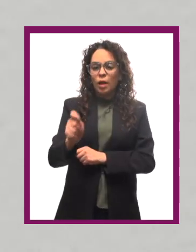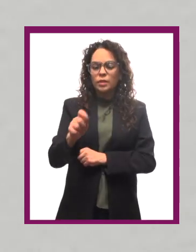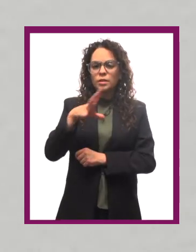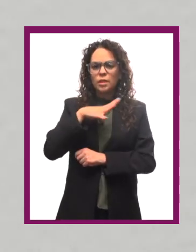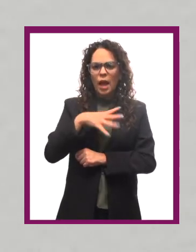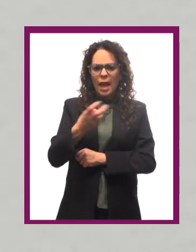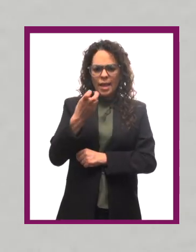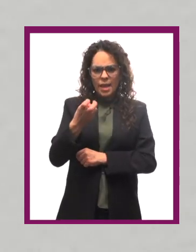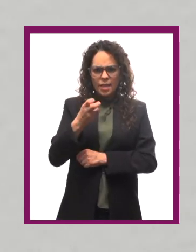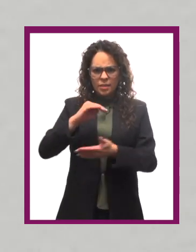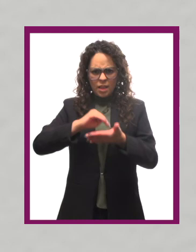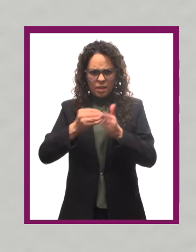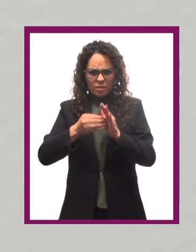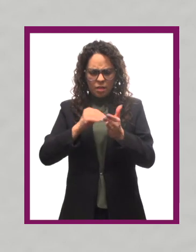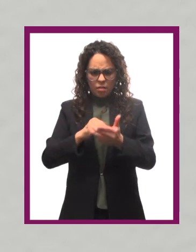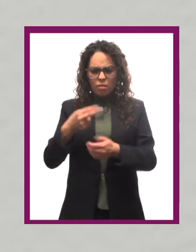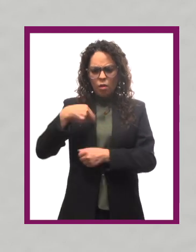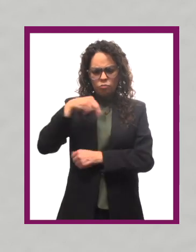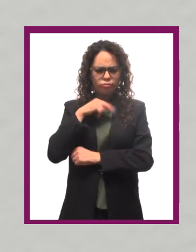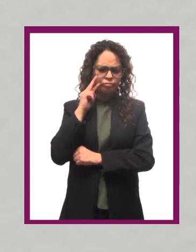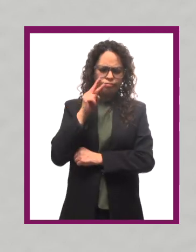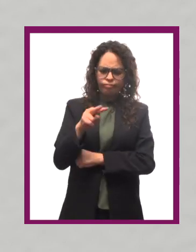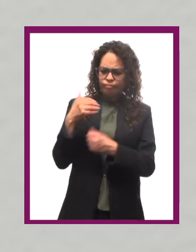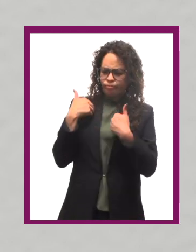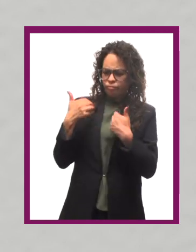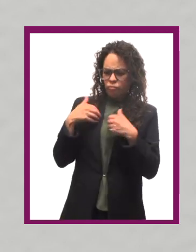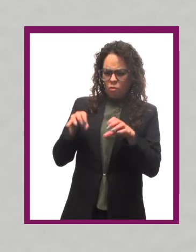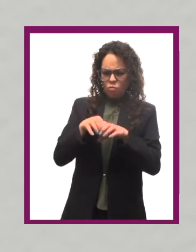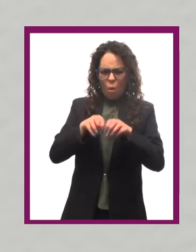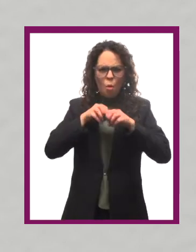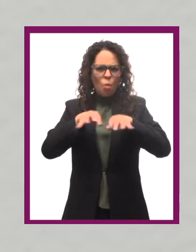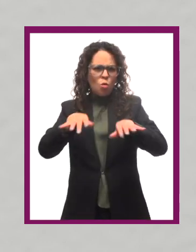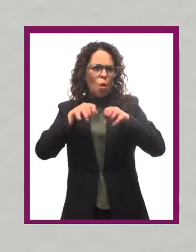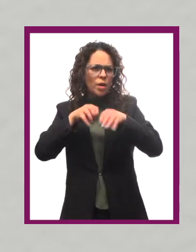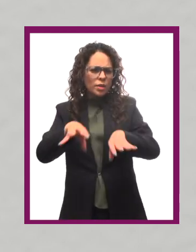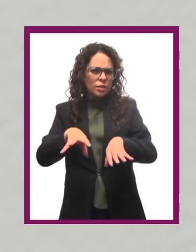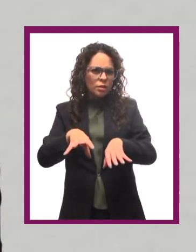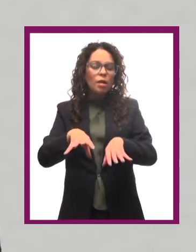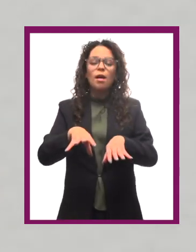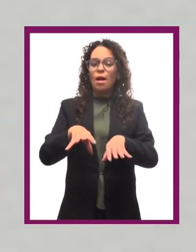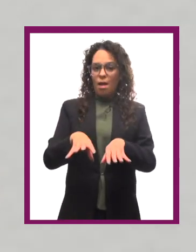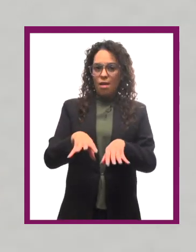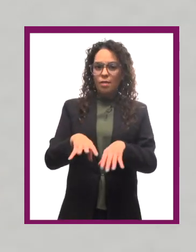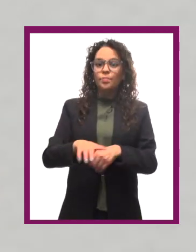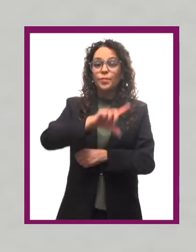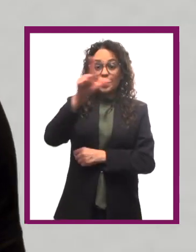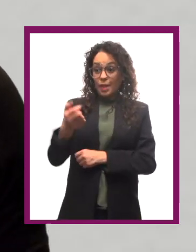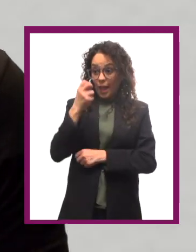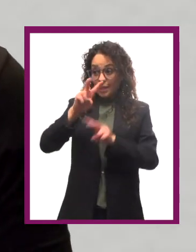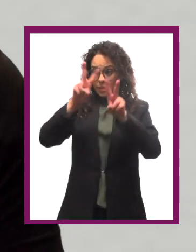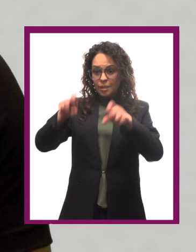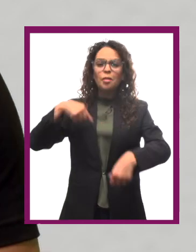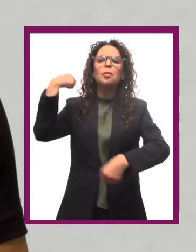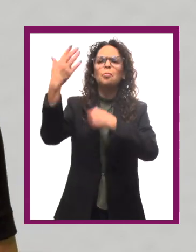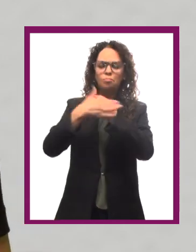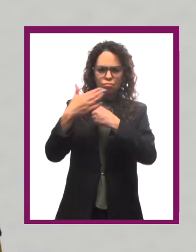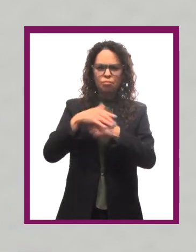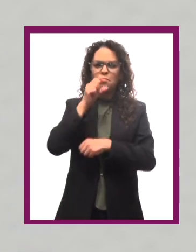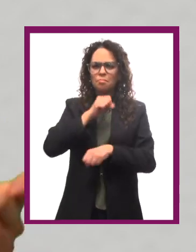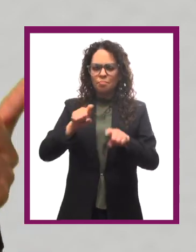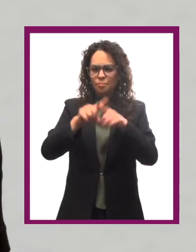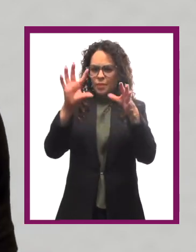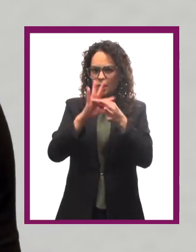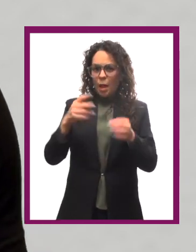críticos cuando nos exponemos a este tipo de estrategias y argumentos publicitarios. Seguramente volveremos a abordar estos temas,